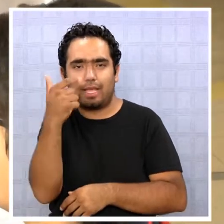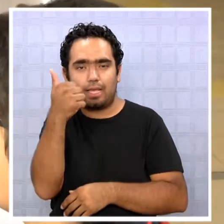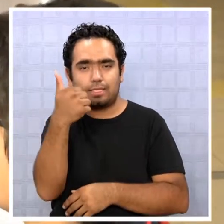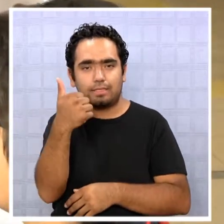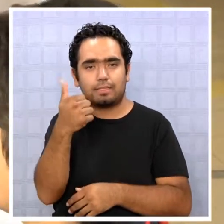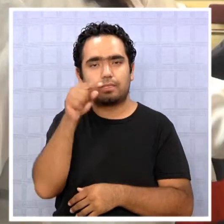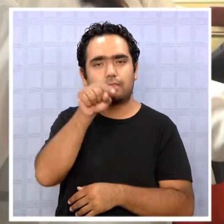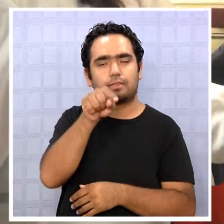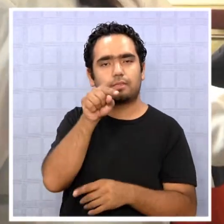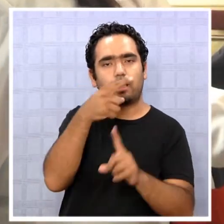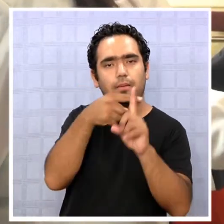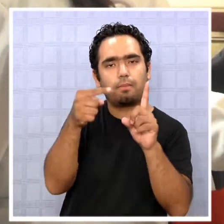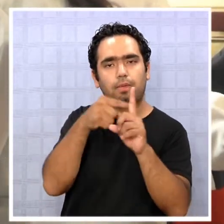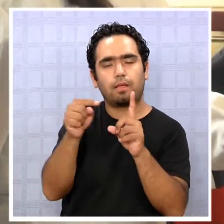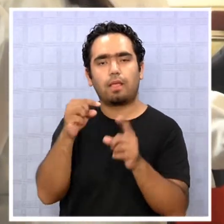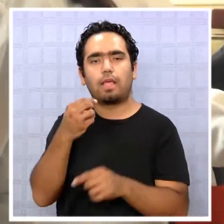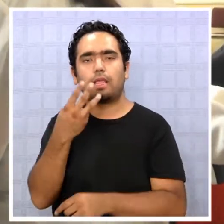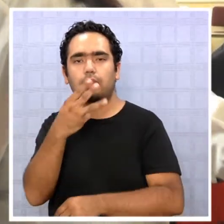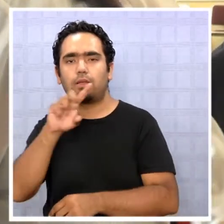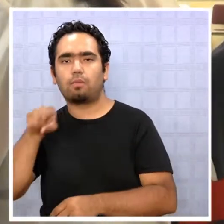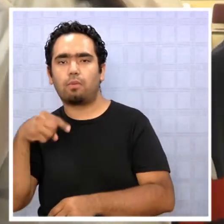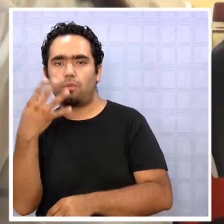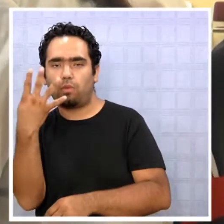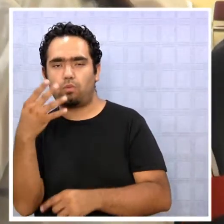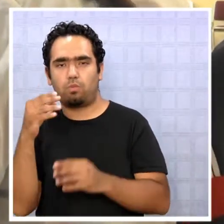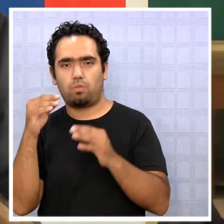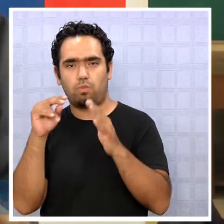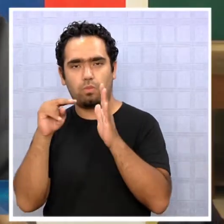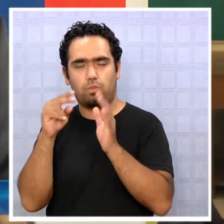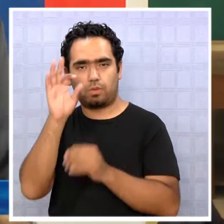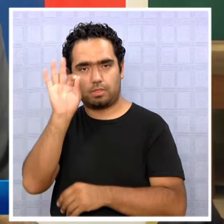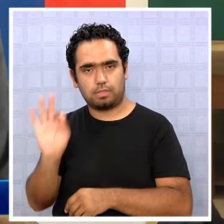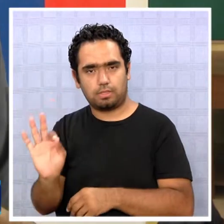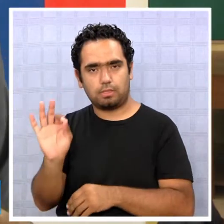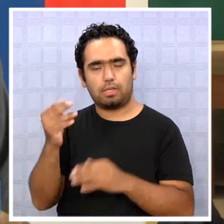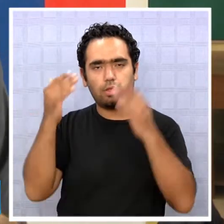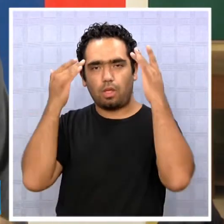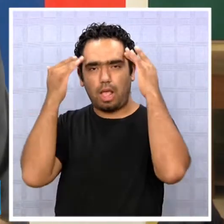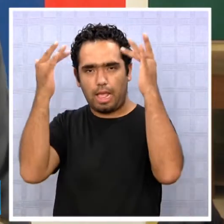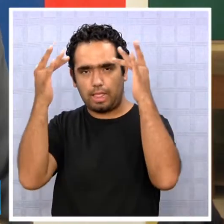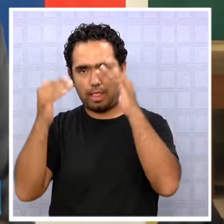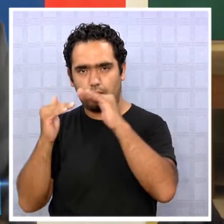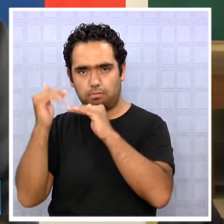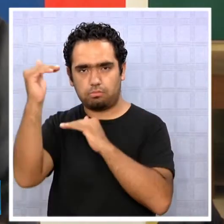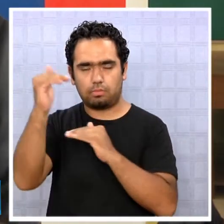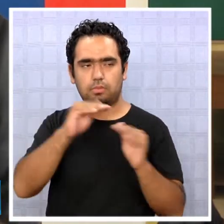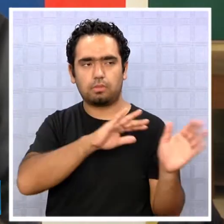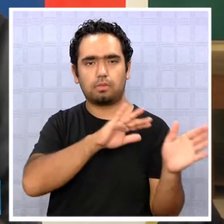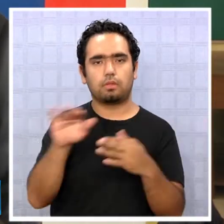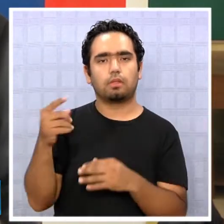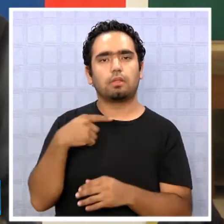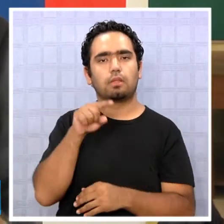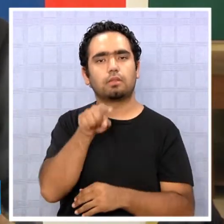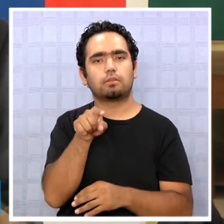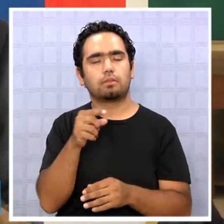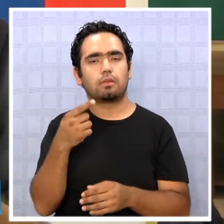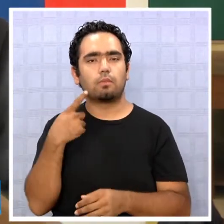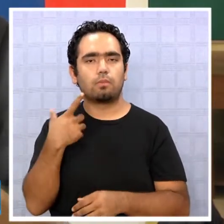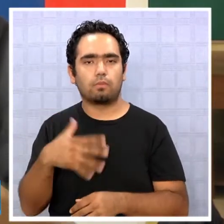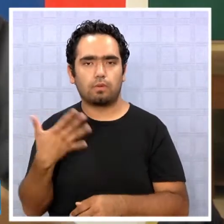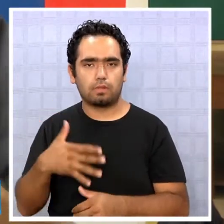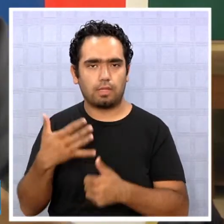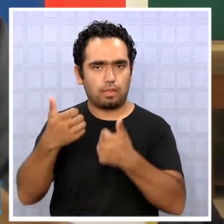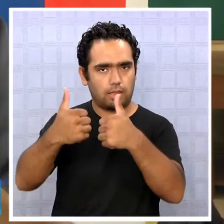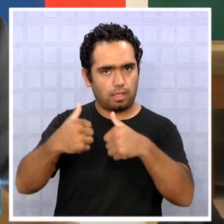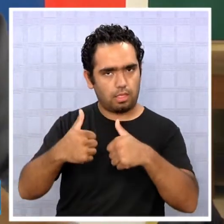avanzado. Hay un desafío importantísimo, especialmente para los profesores, para poder sacarle mejor partido